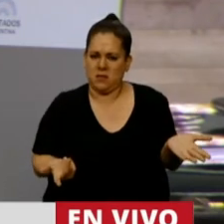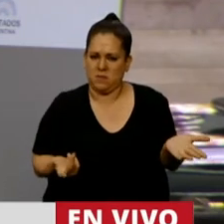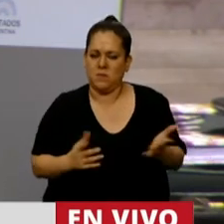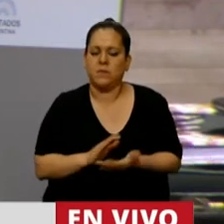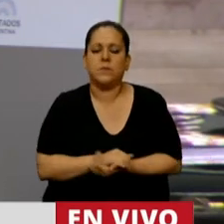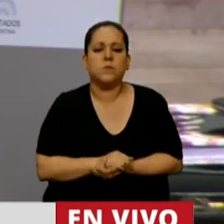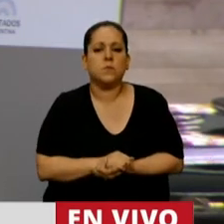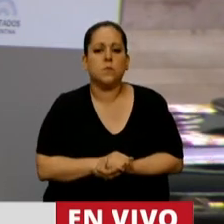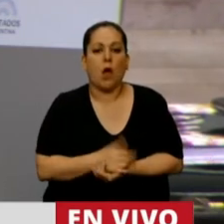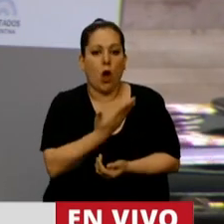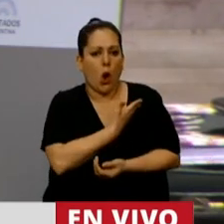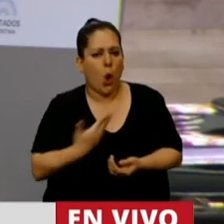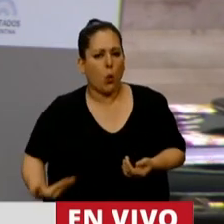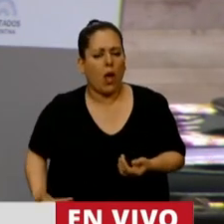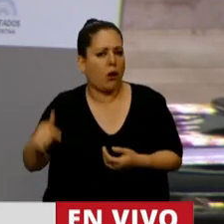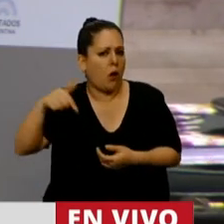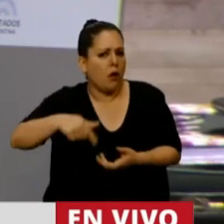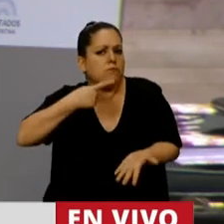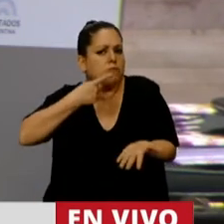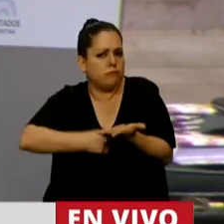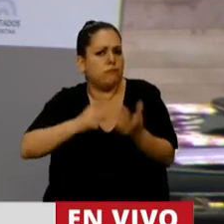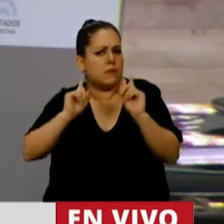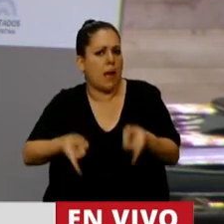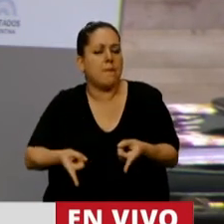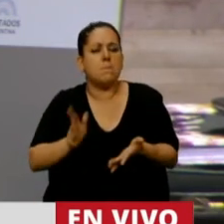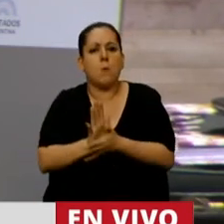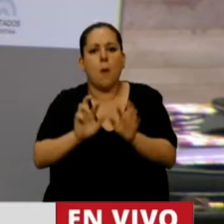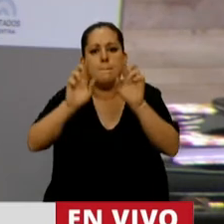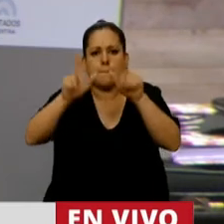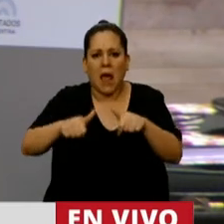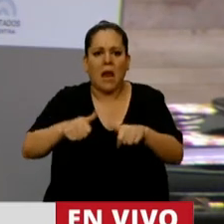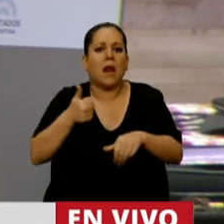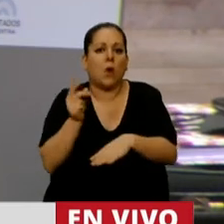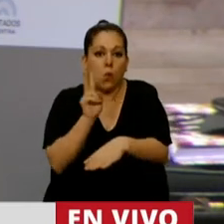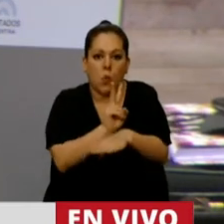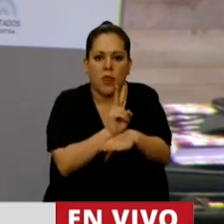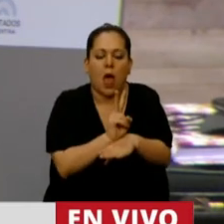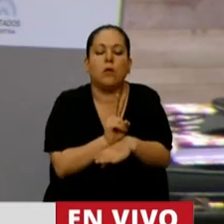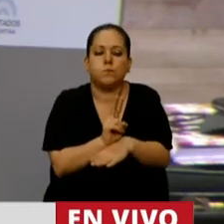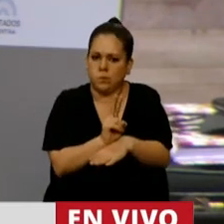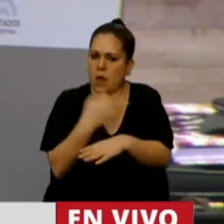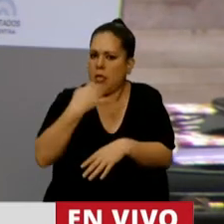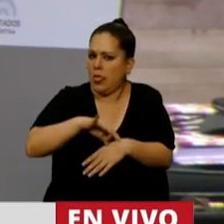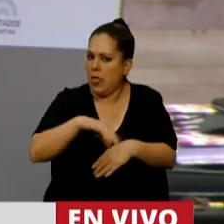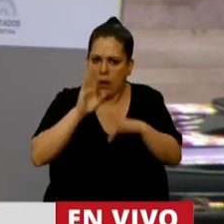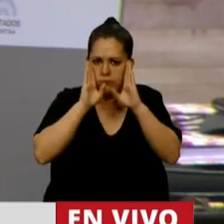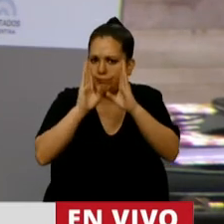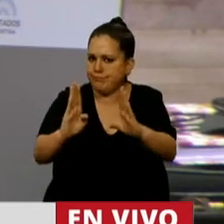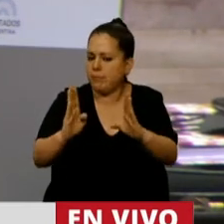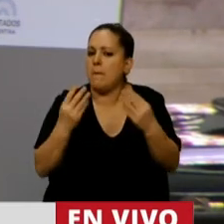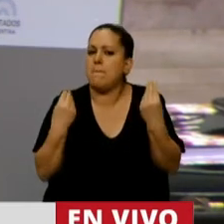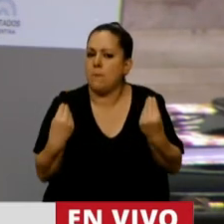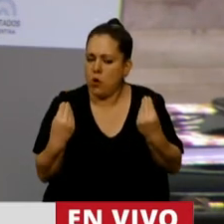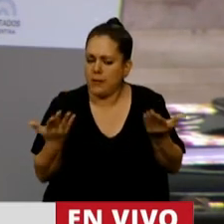Un gobierno que además ha puesto las políticas de cuidado como un eje central de discusión y que por supuesto no solamente